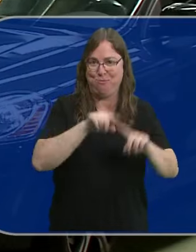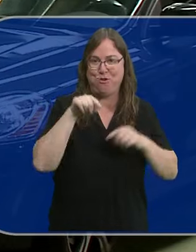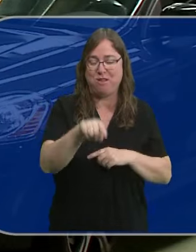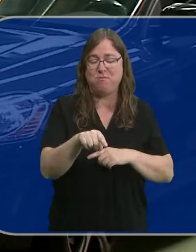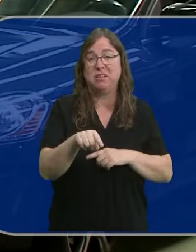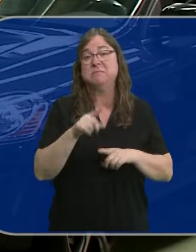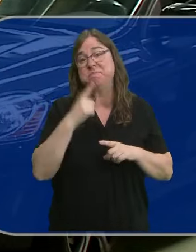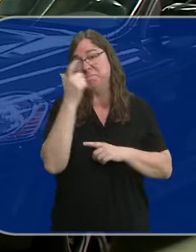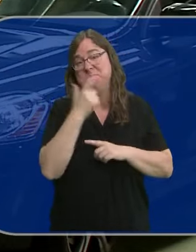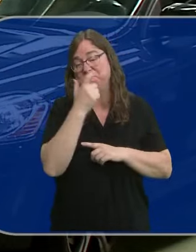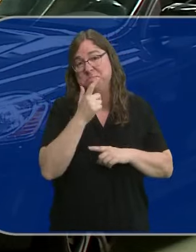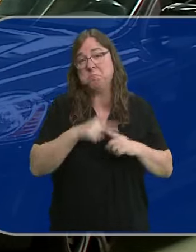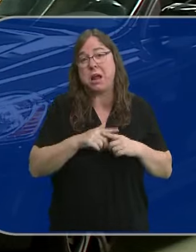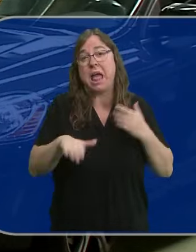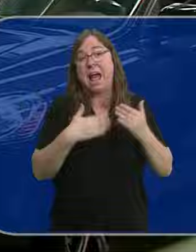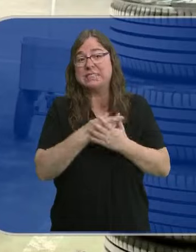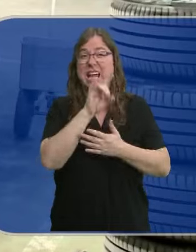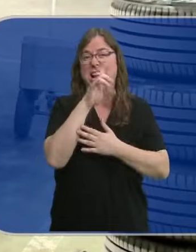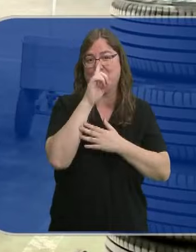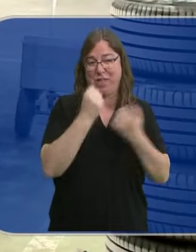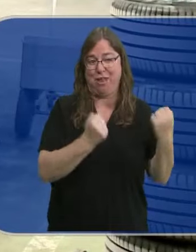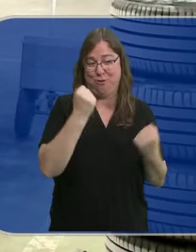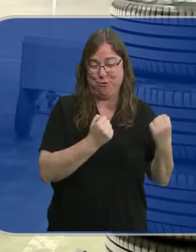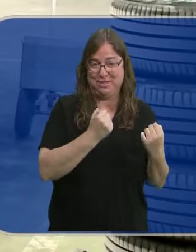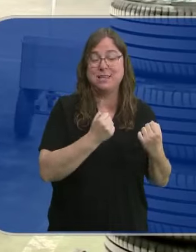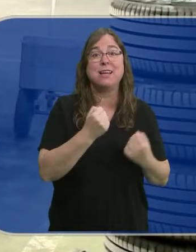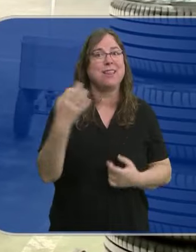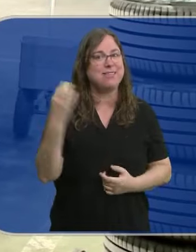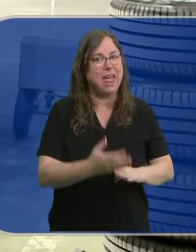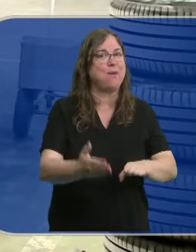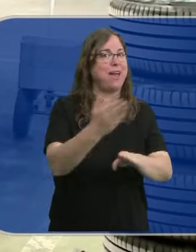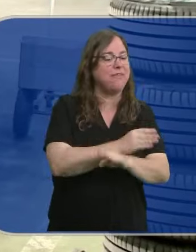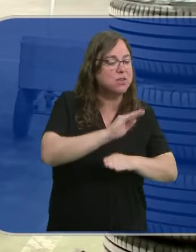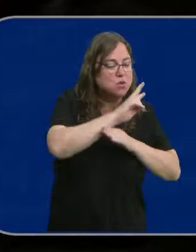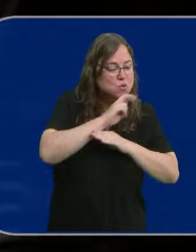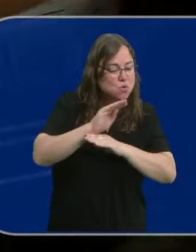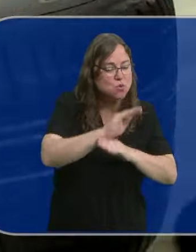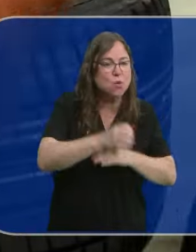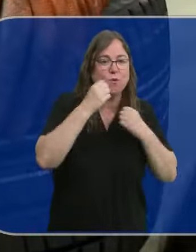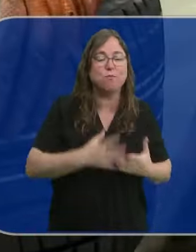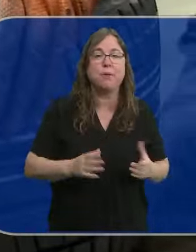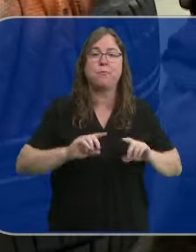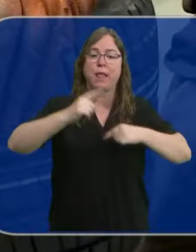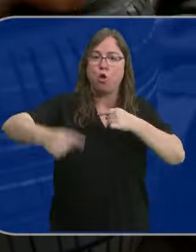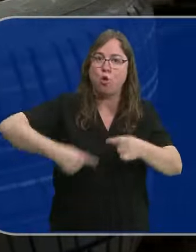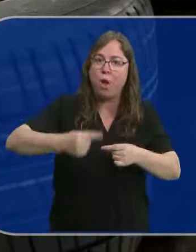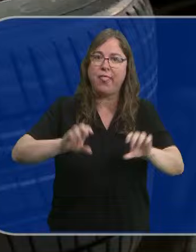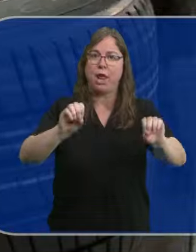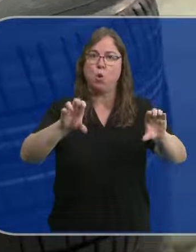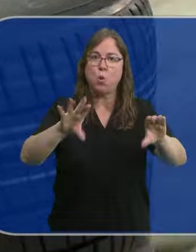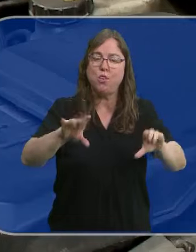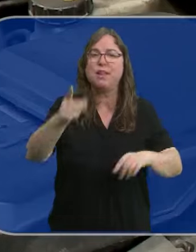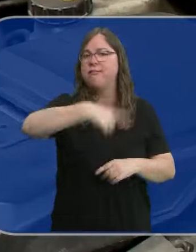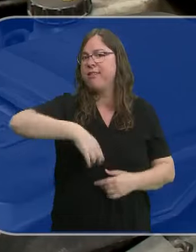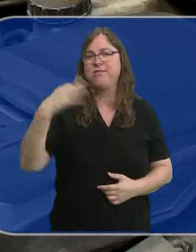media de los vehículos se ha estirado hasta los 14 años, así que es vital hacer un buen mantenimiento. Los neumáticos, las luces,